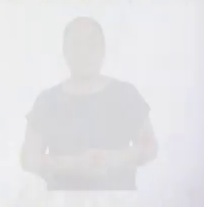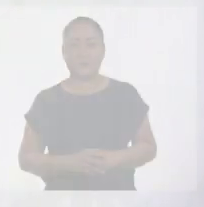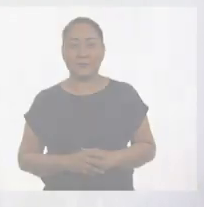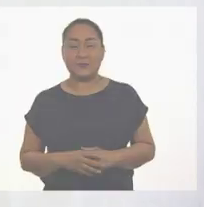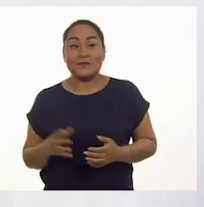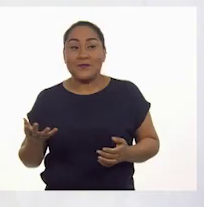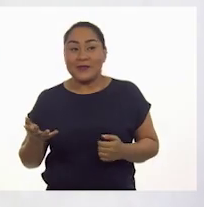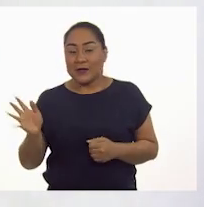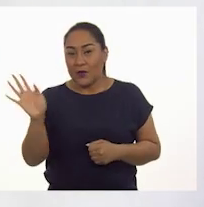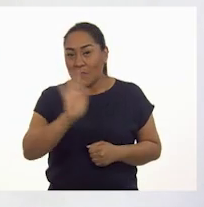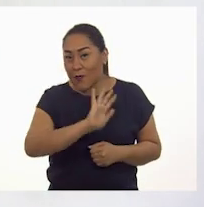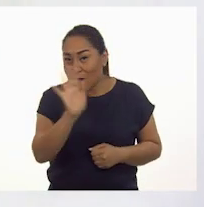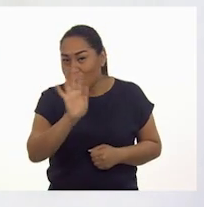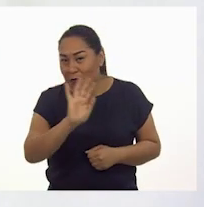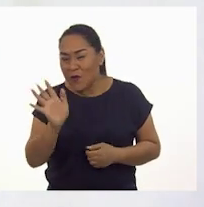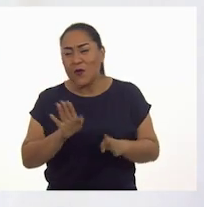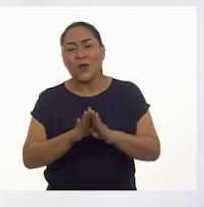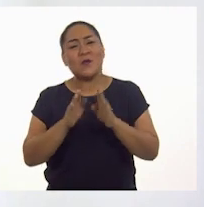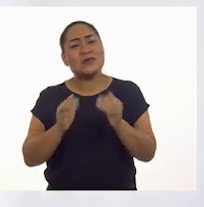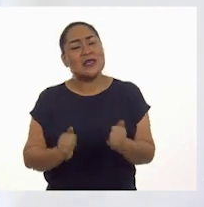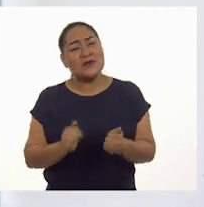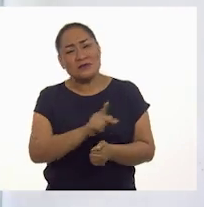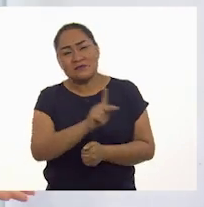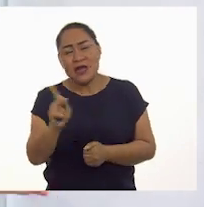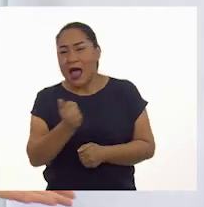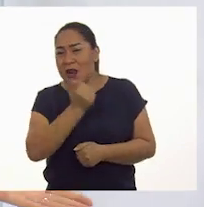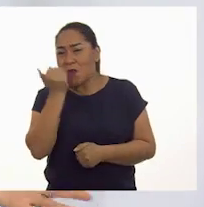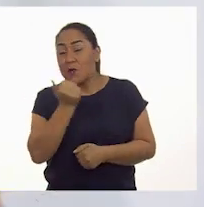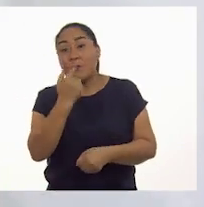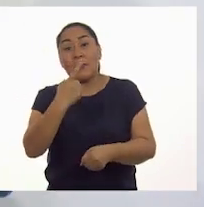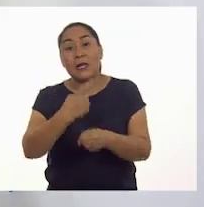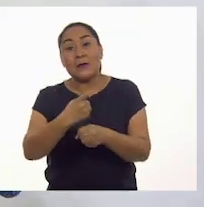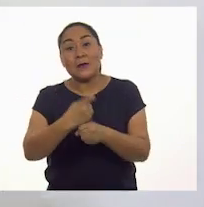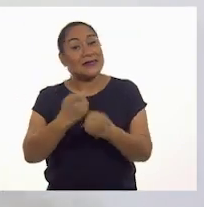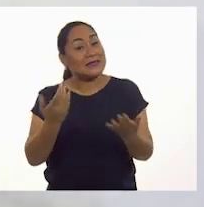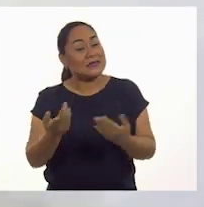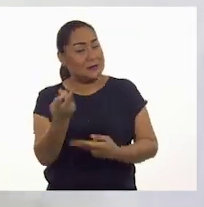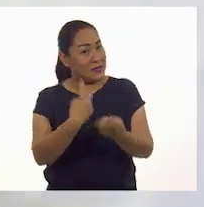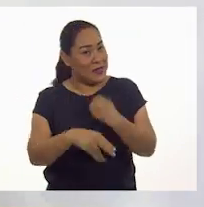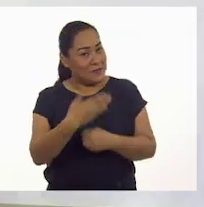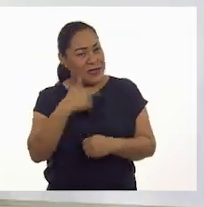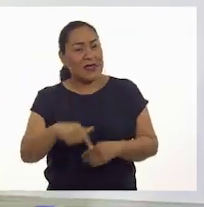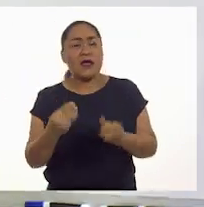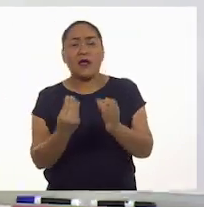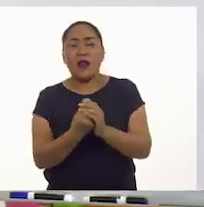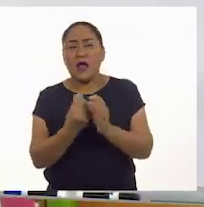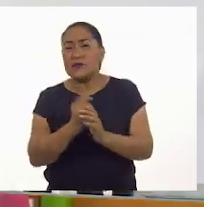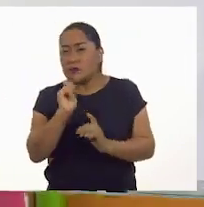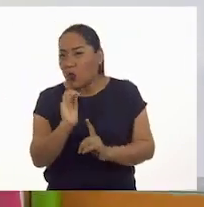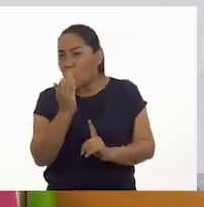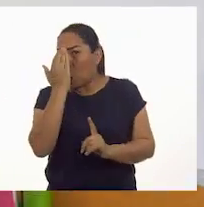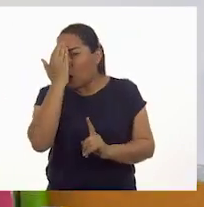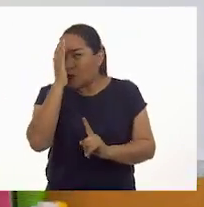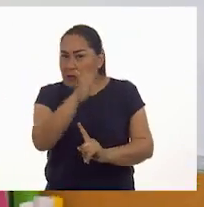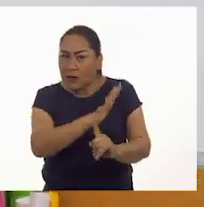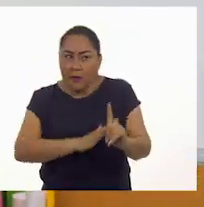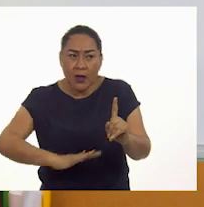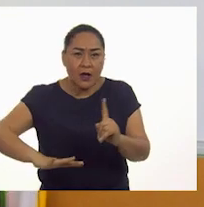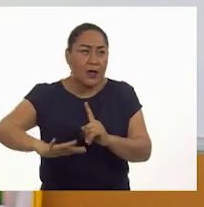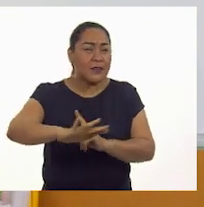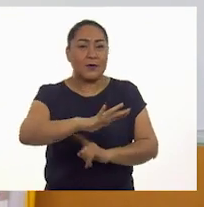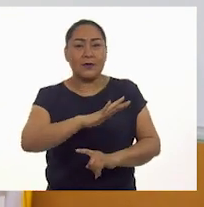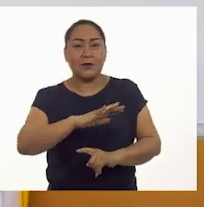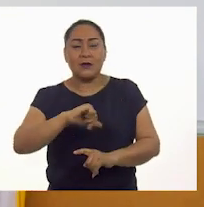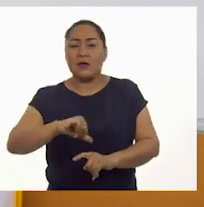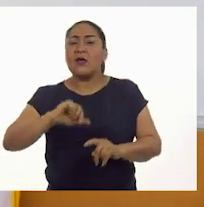Hola, ¿cómo están alumnos y alumnas del primer grado? Bienvenidos a su clase de conocimiento del medio. El tema de hoy se